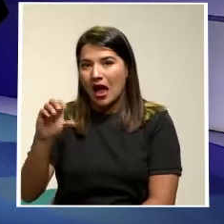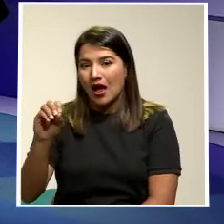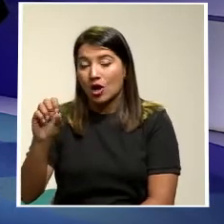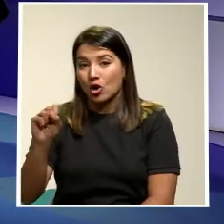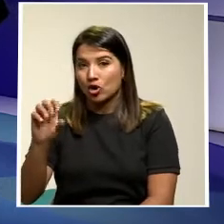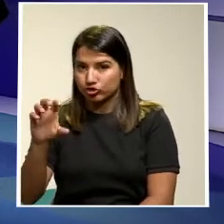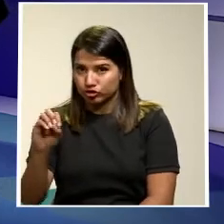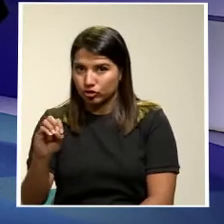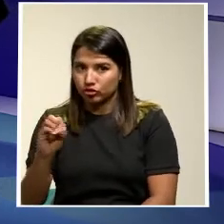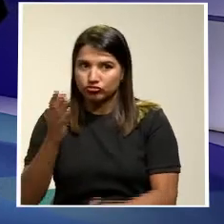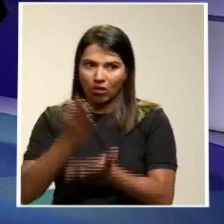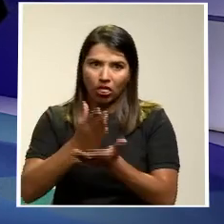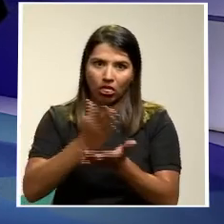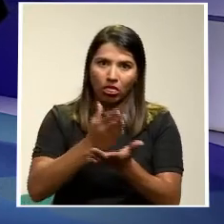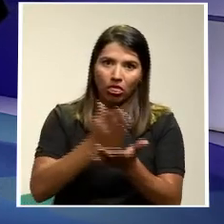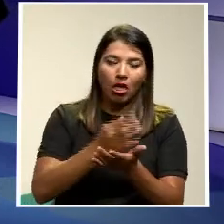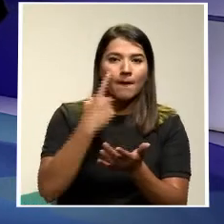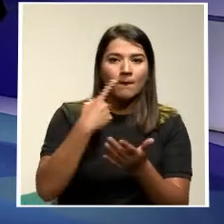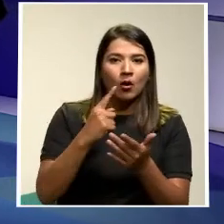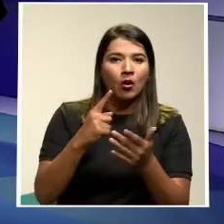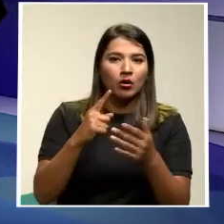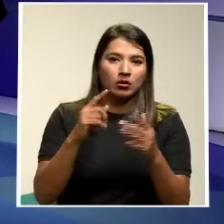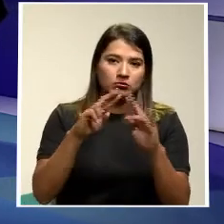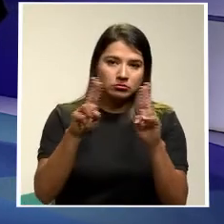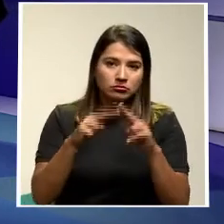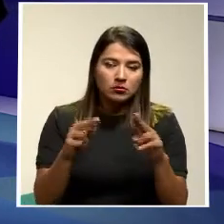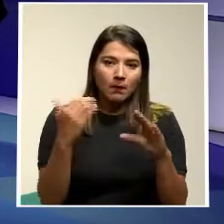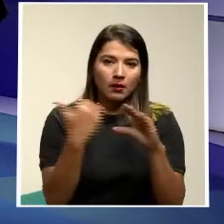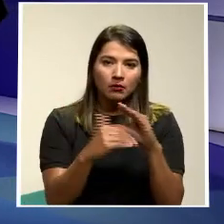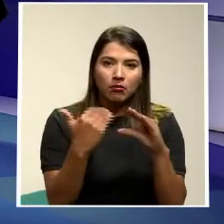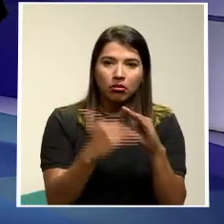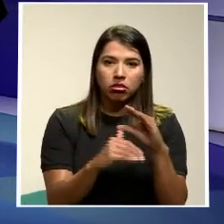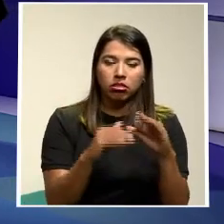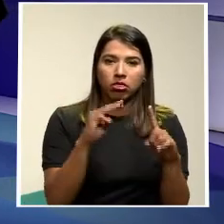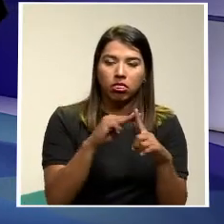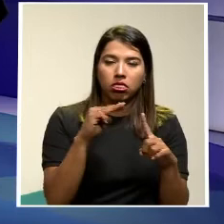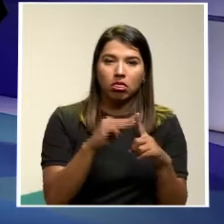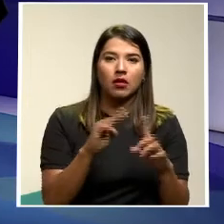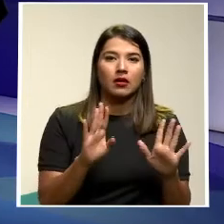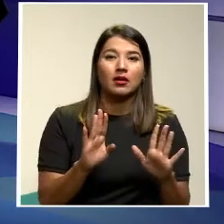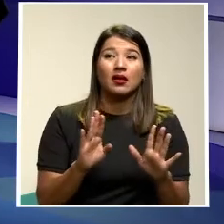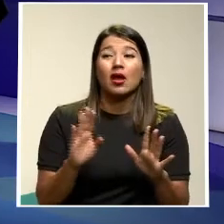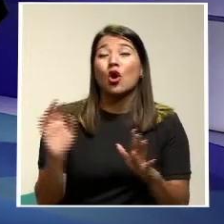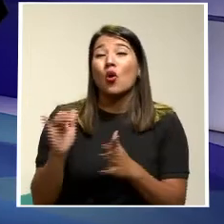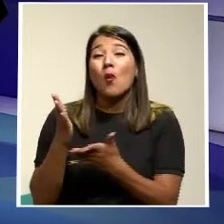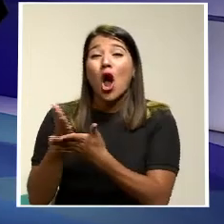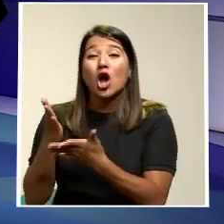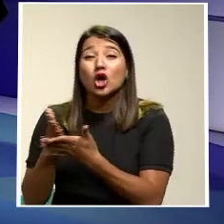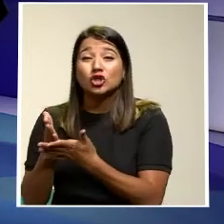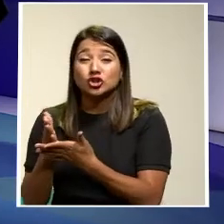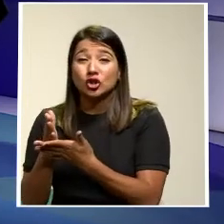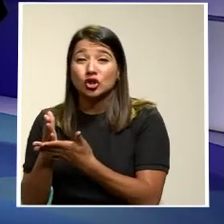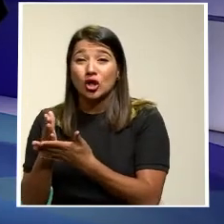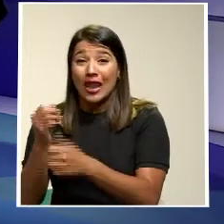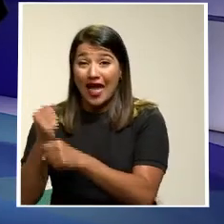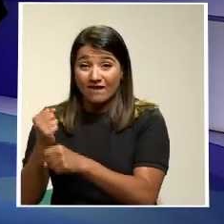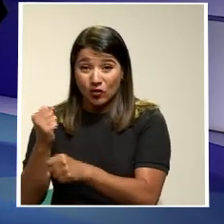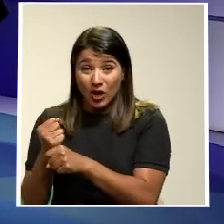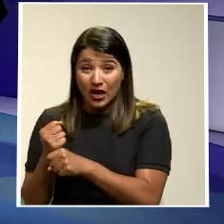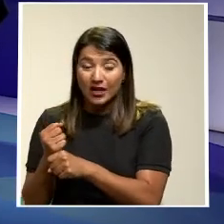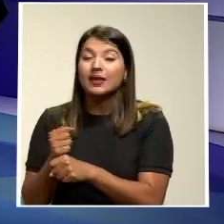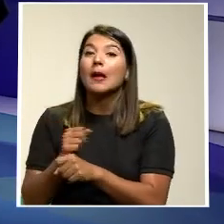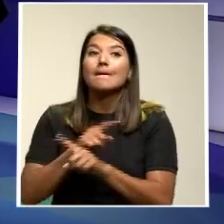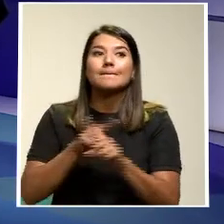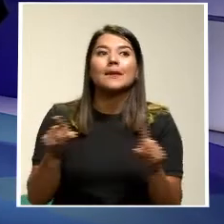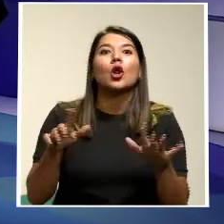laboral ¿Verdad? Que tiene que ser intensivo Tiene sus Ejes esenciales En el teletrabajo Cómo demostrar el acoso Cómo